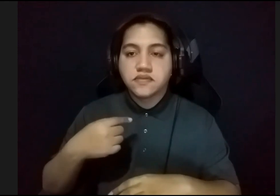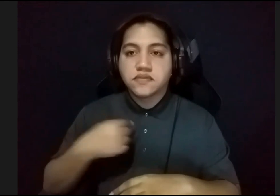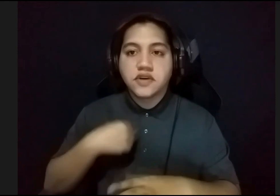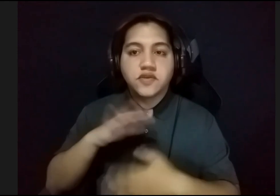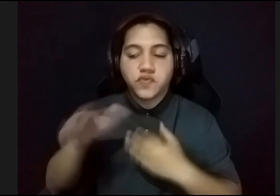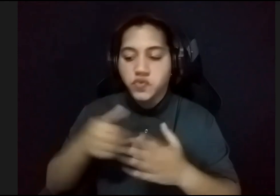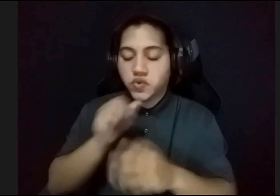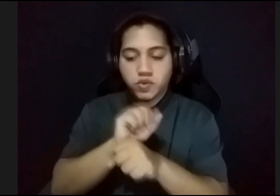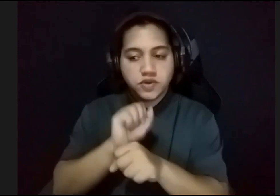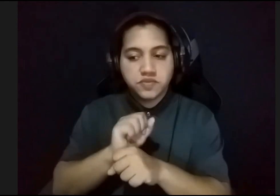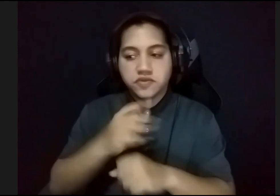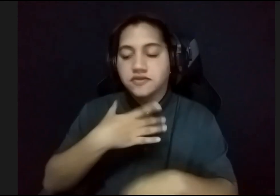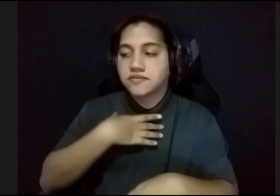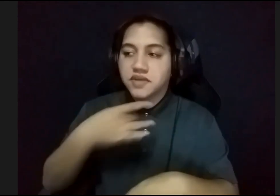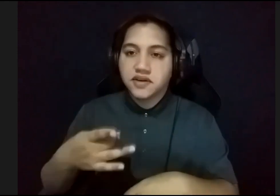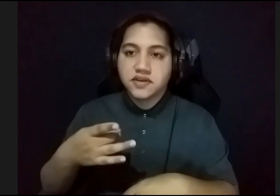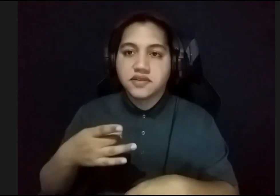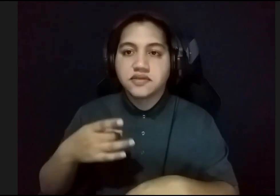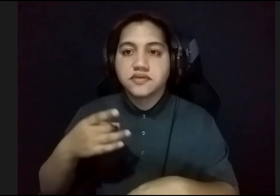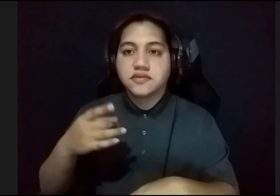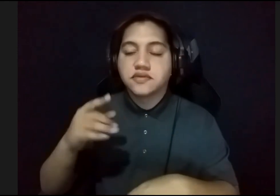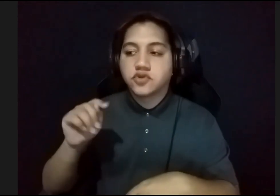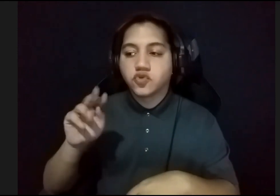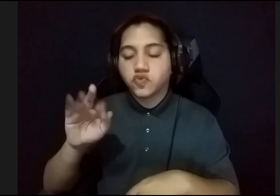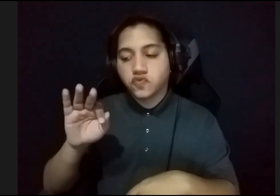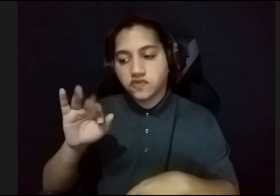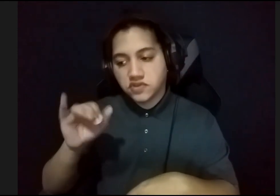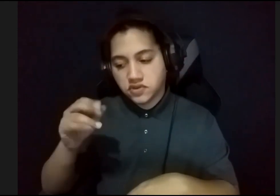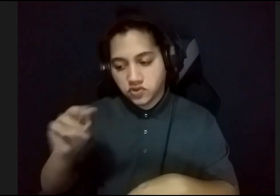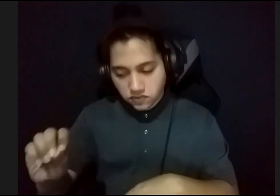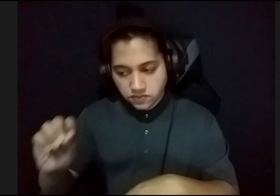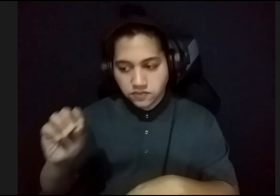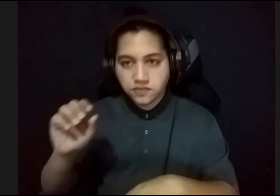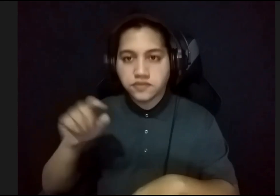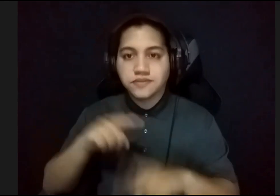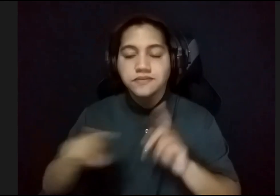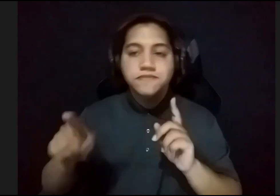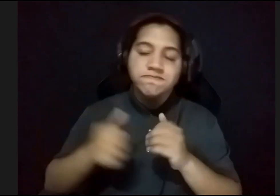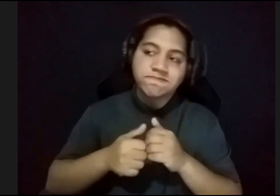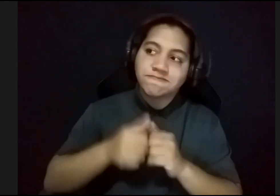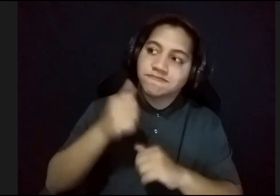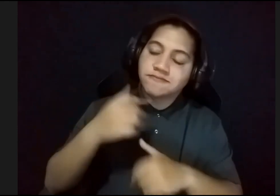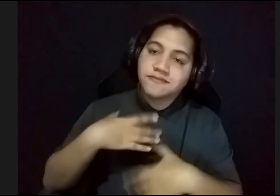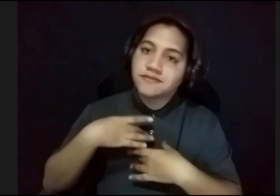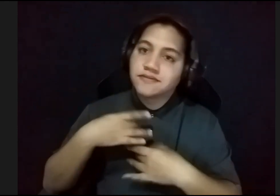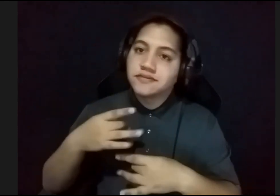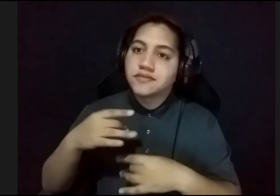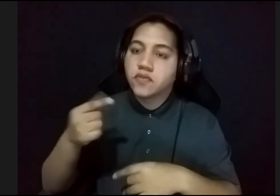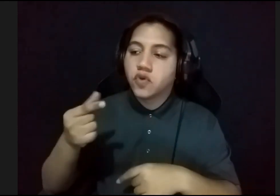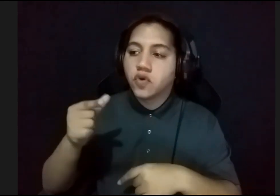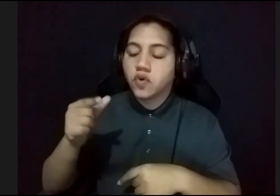los trabajos, de Rafael Tufiño, pero la obra, que más me impactó, fue Goyita.